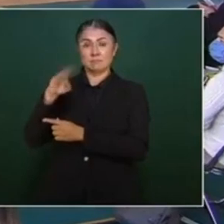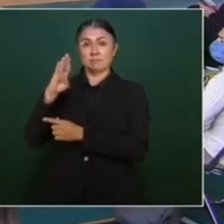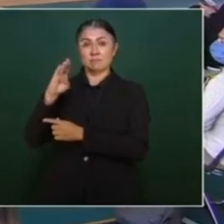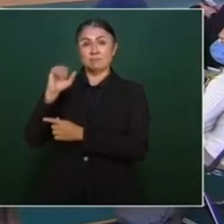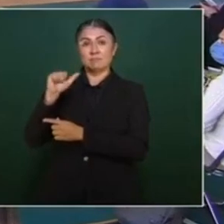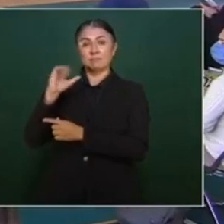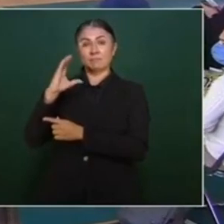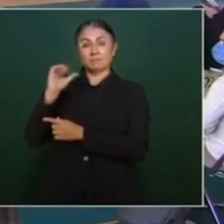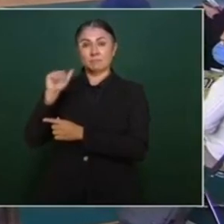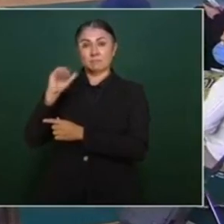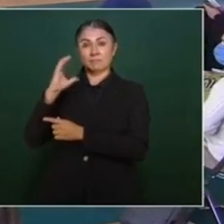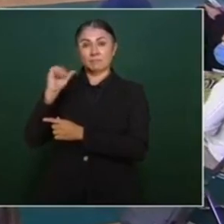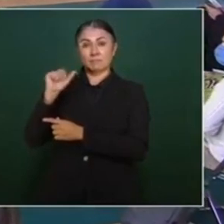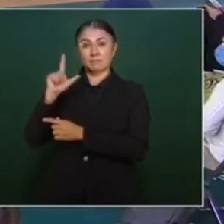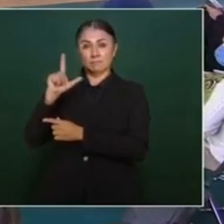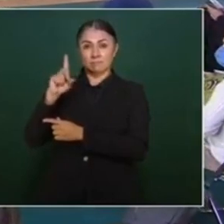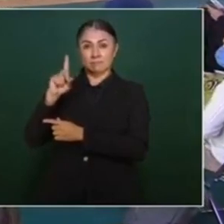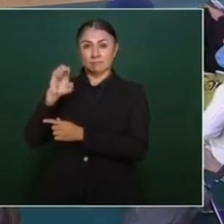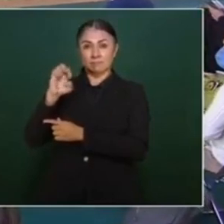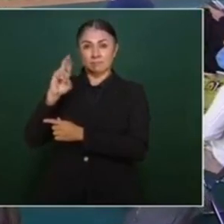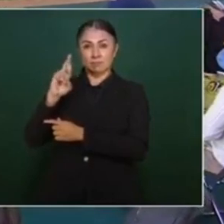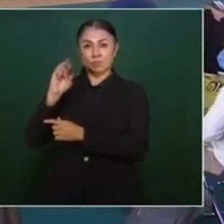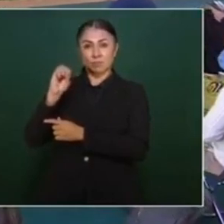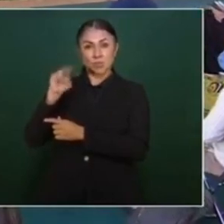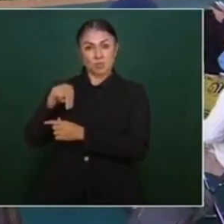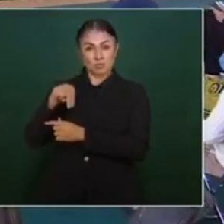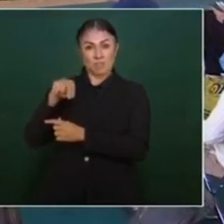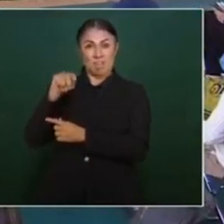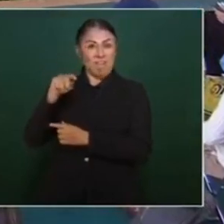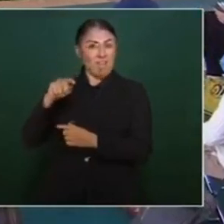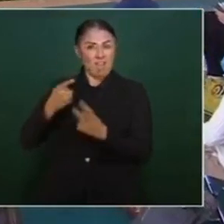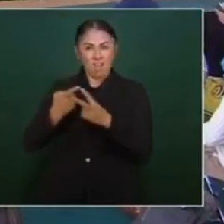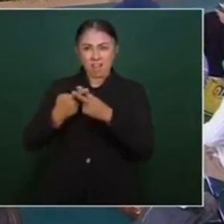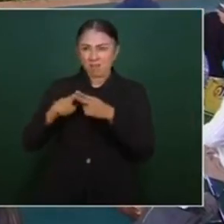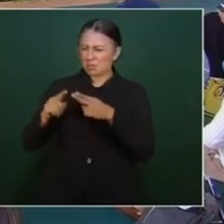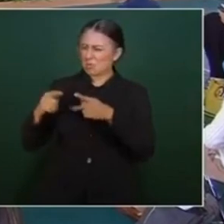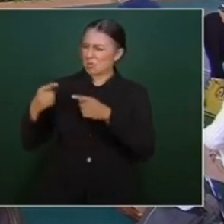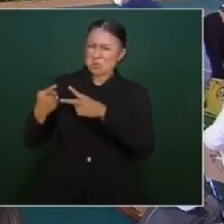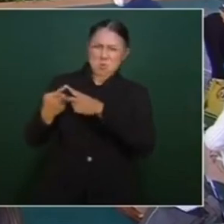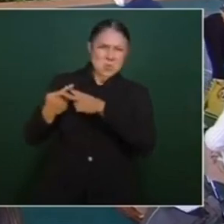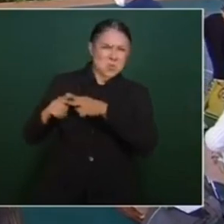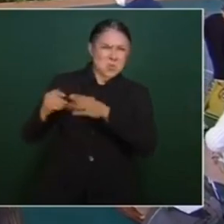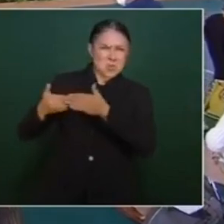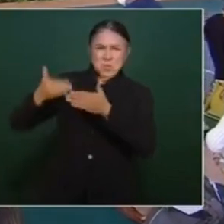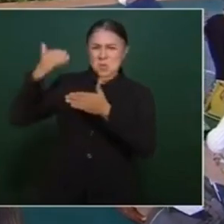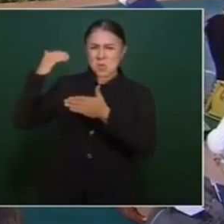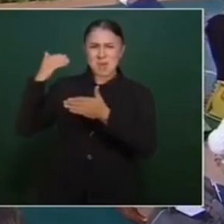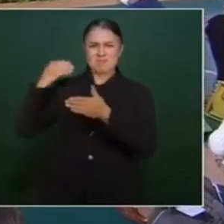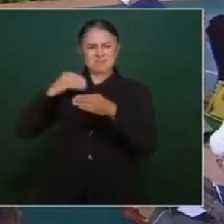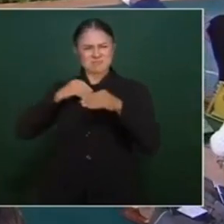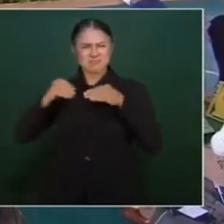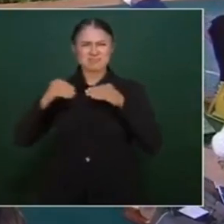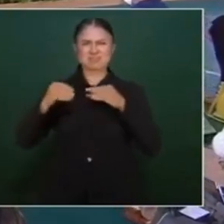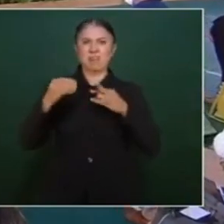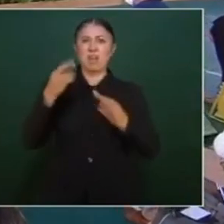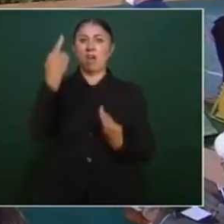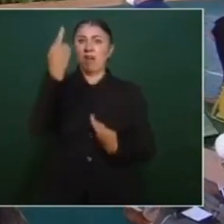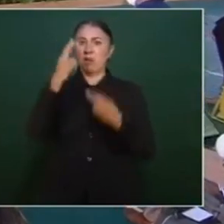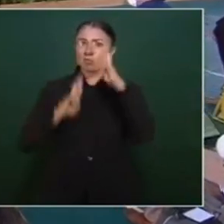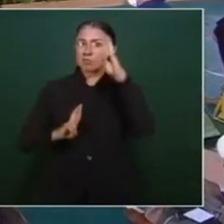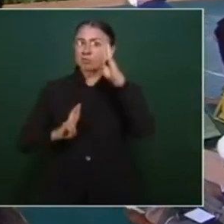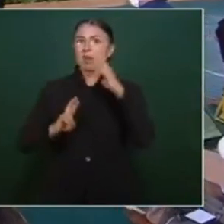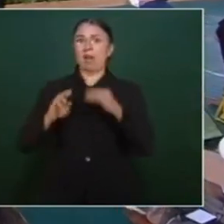uno de los iniciadores del movimiento revolucionario que participó en la huelga de